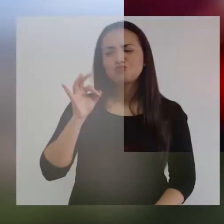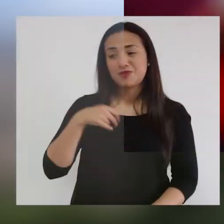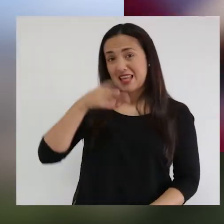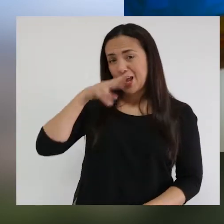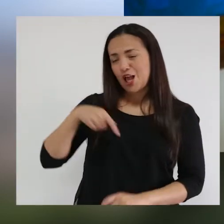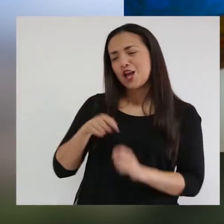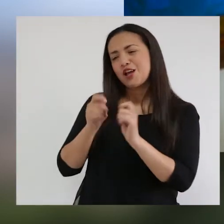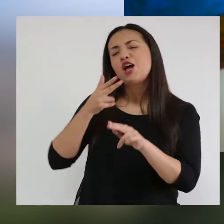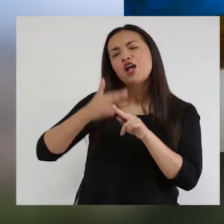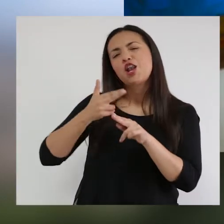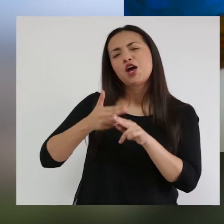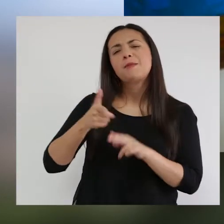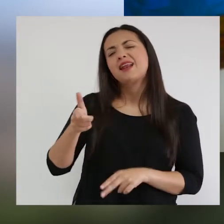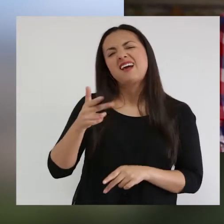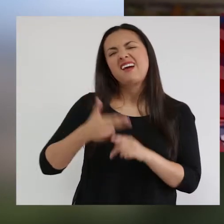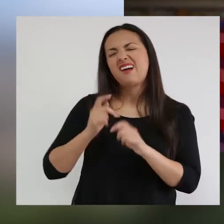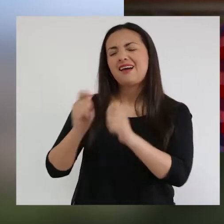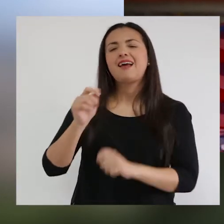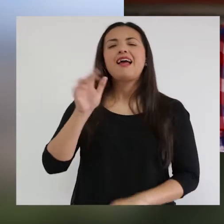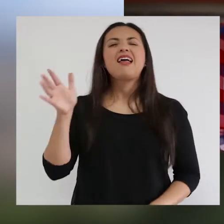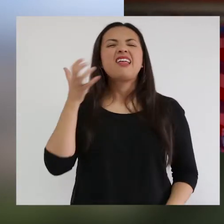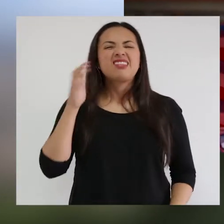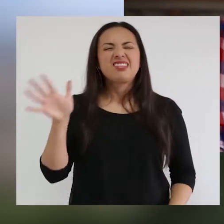A mí mi hijo cariñosamente le digo el tigre.